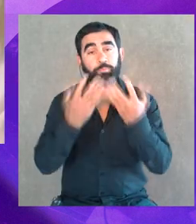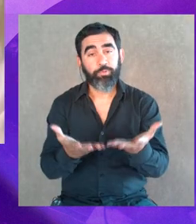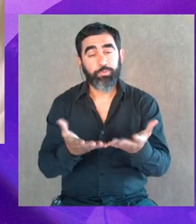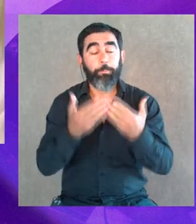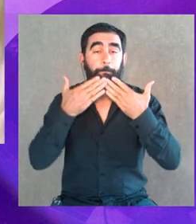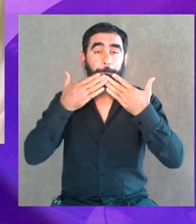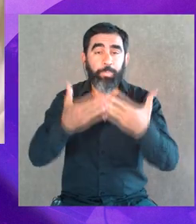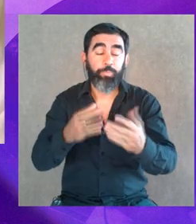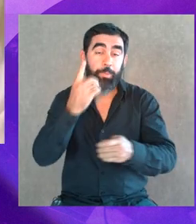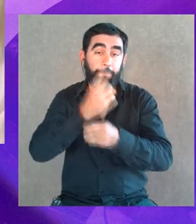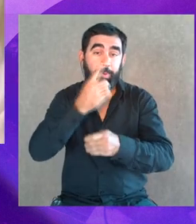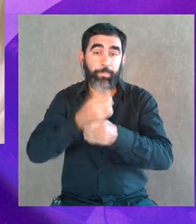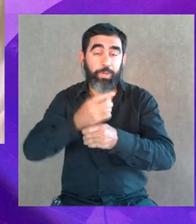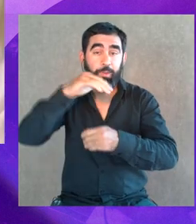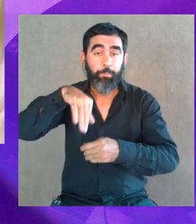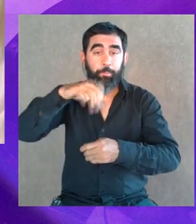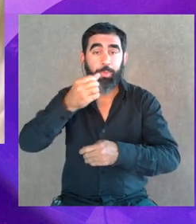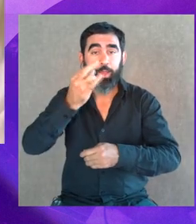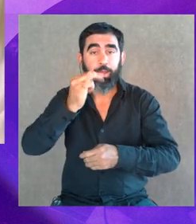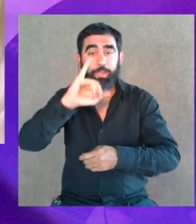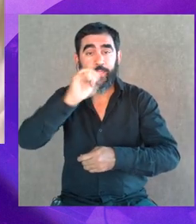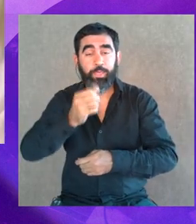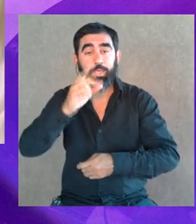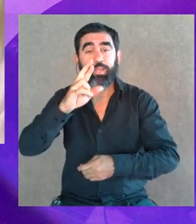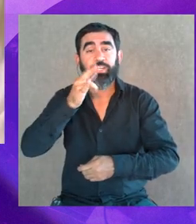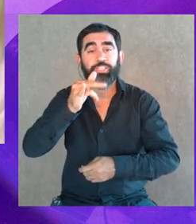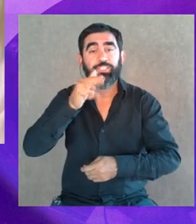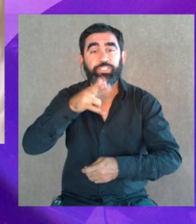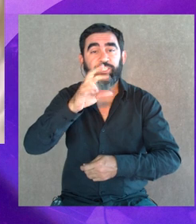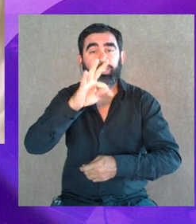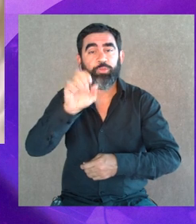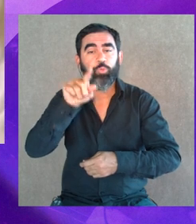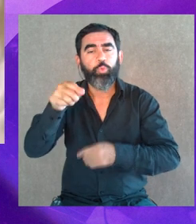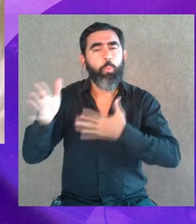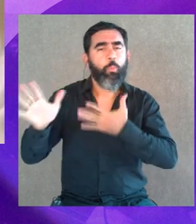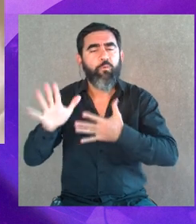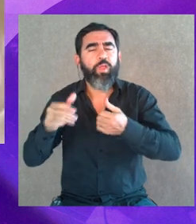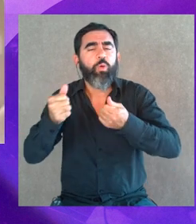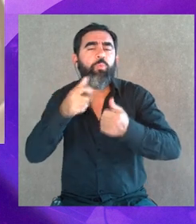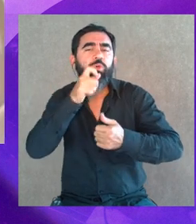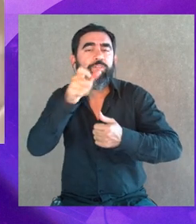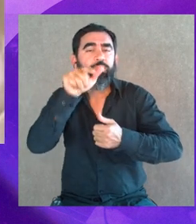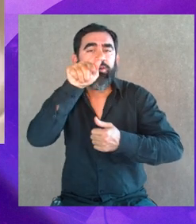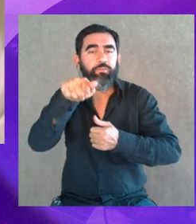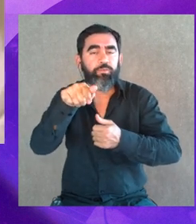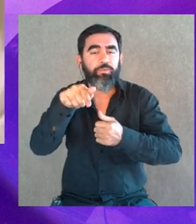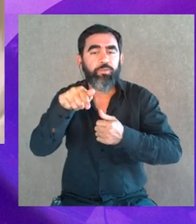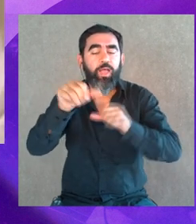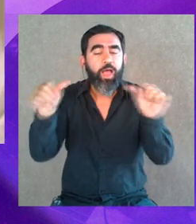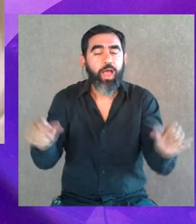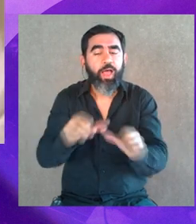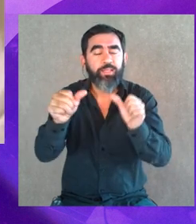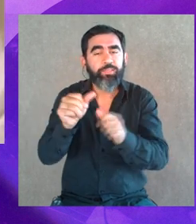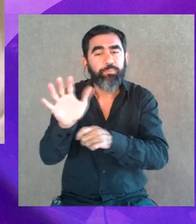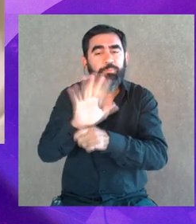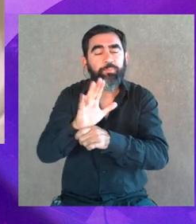Bueno, voy con la primera pregunta para María Noel Richeto. María, como bailarina, ¿qué significó para ti interpretar